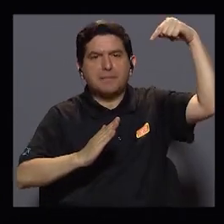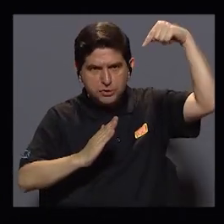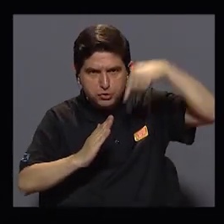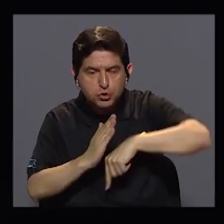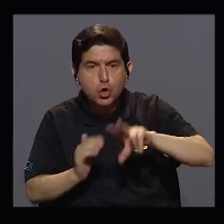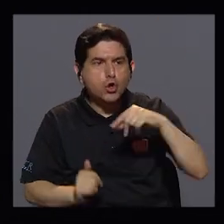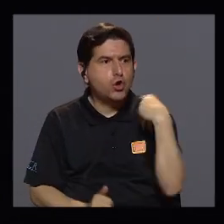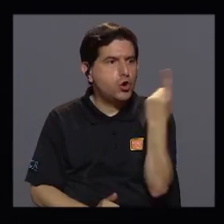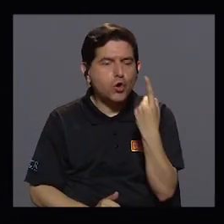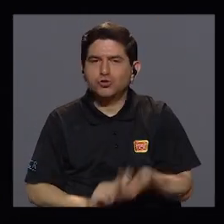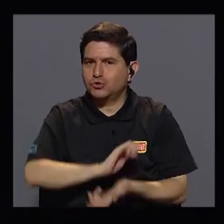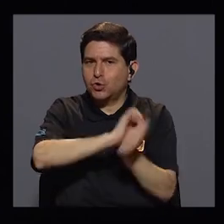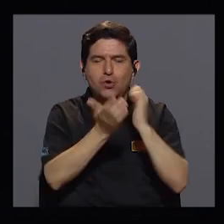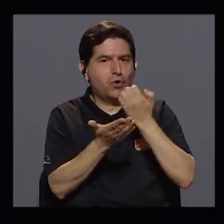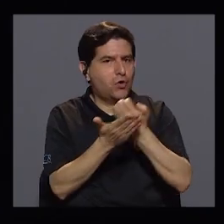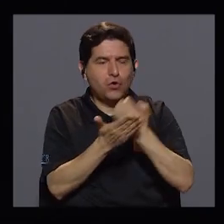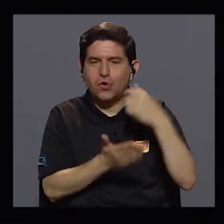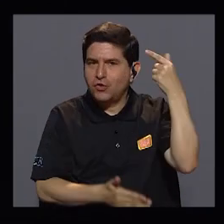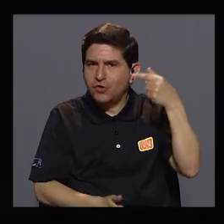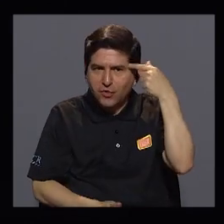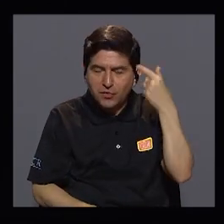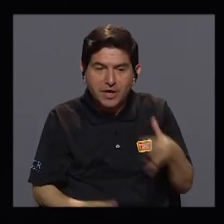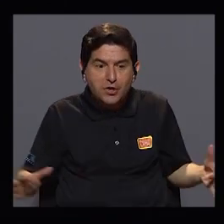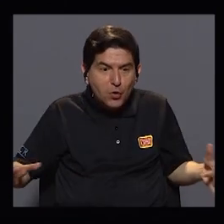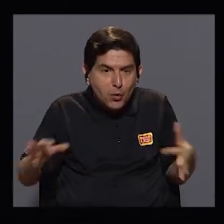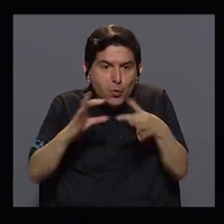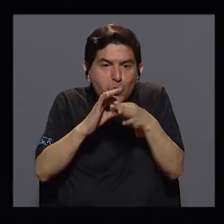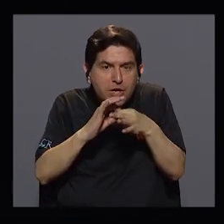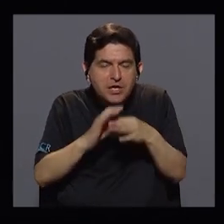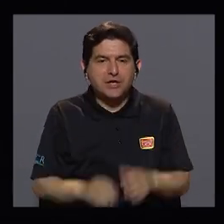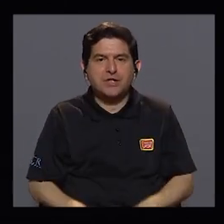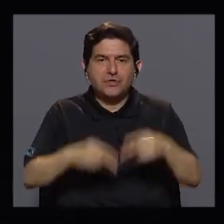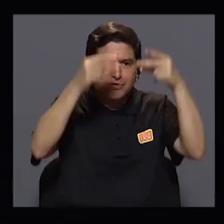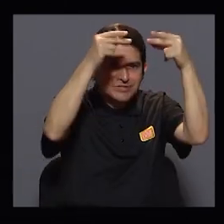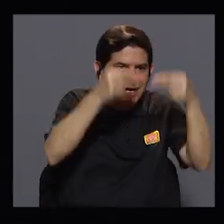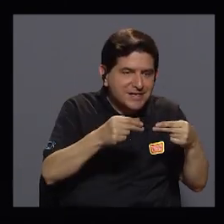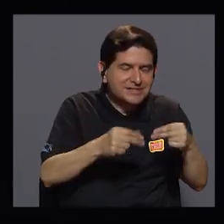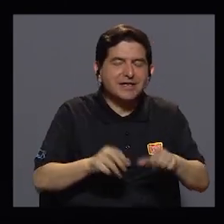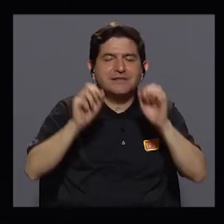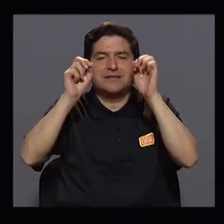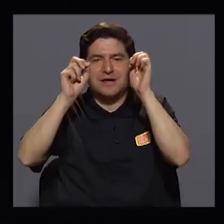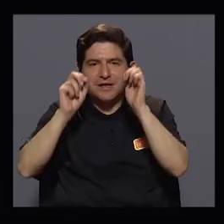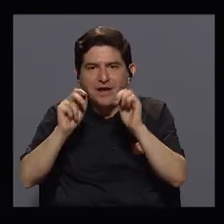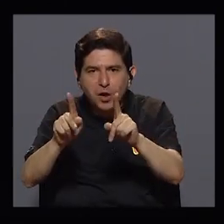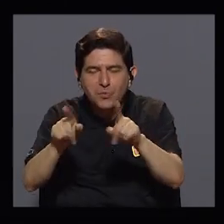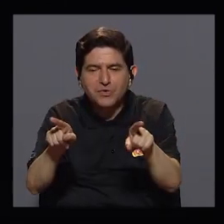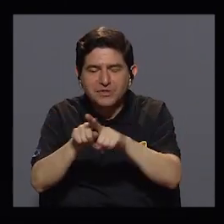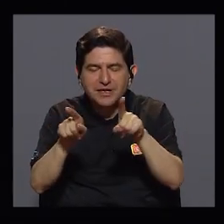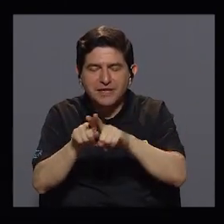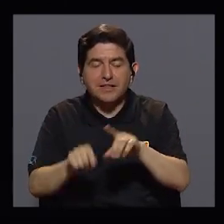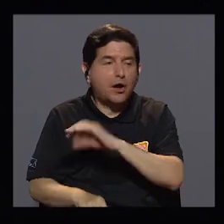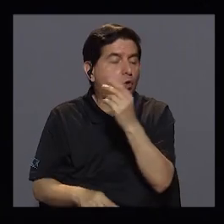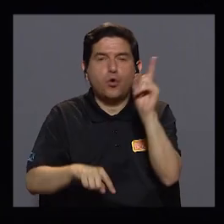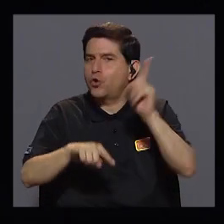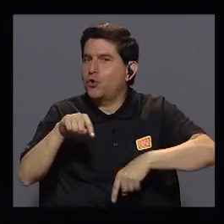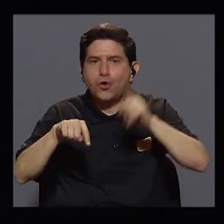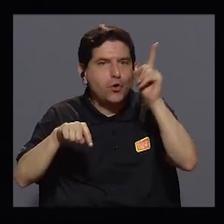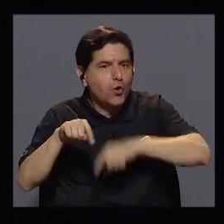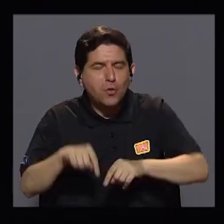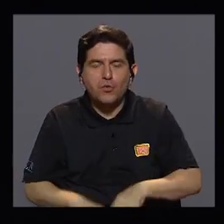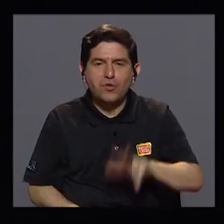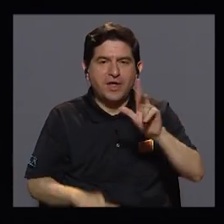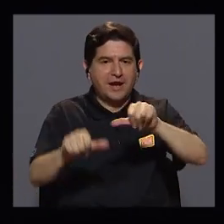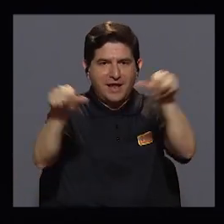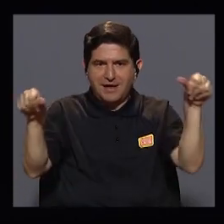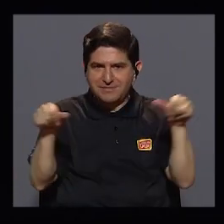ya no sólo de reforma fiscal, sino asociados a la hacienda, al gasto, a la posibilidad y también a la imposibilidad en tres